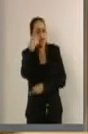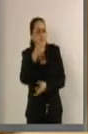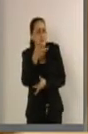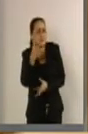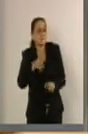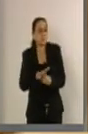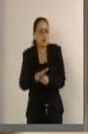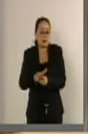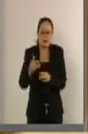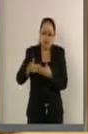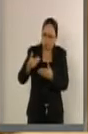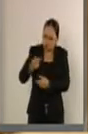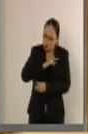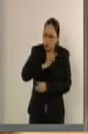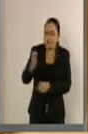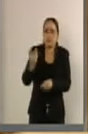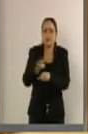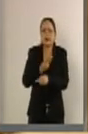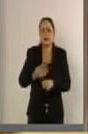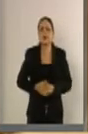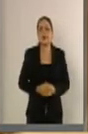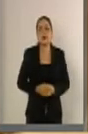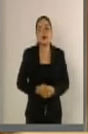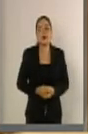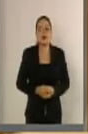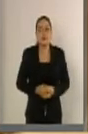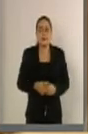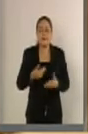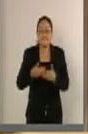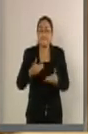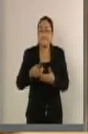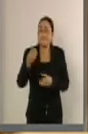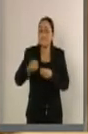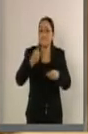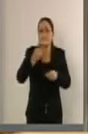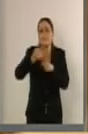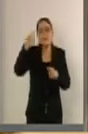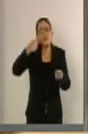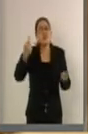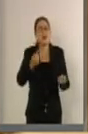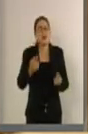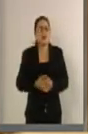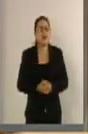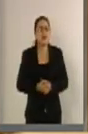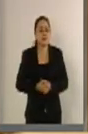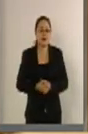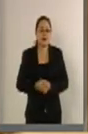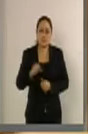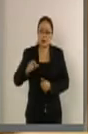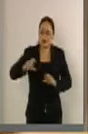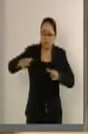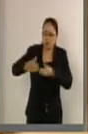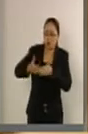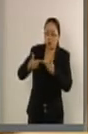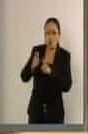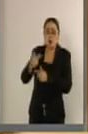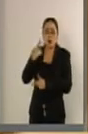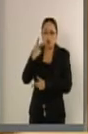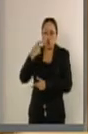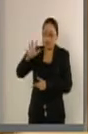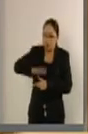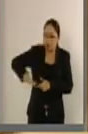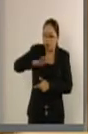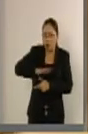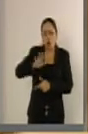esto ocurra. Veamos en este momento la oportunidad de reivindicar a la clase política como nunca